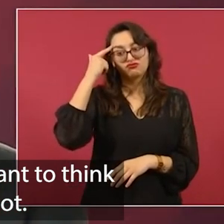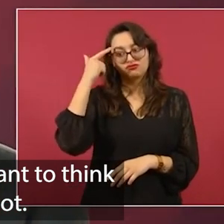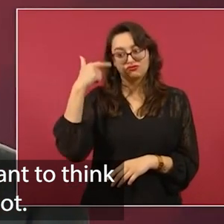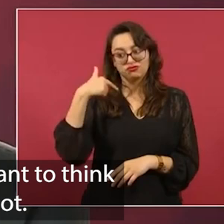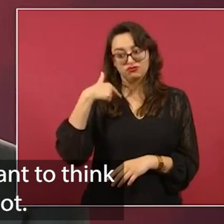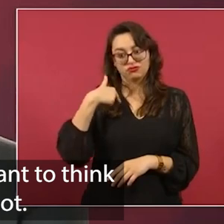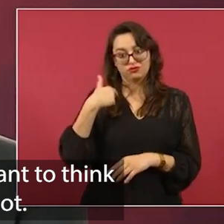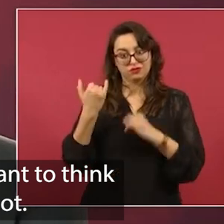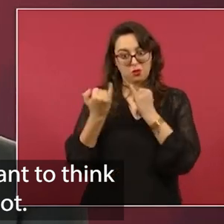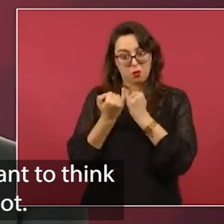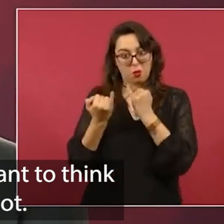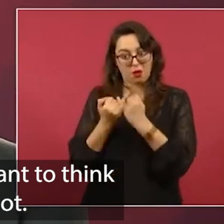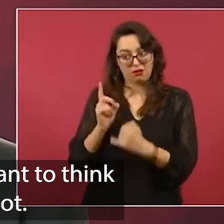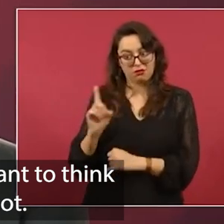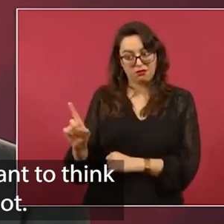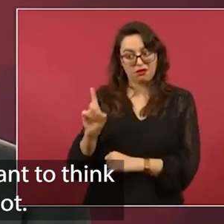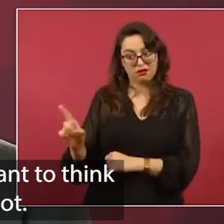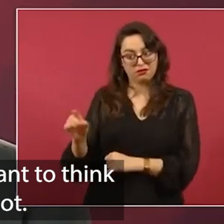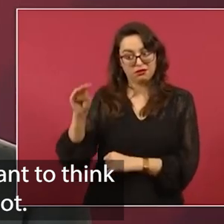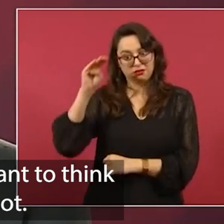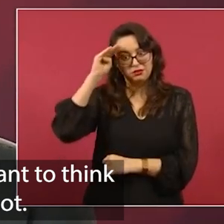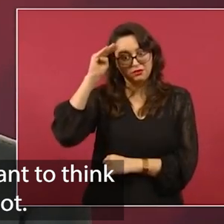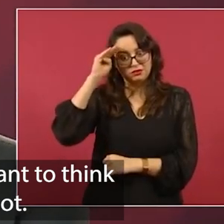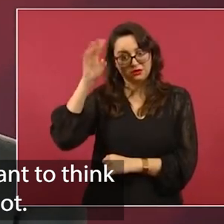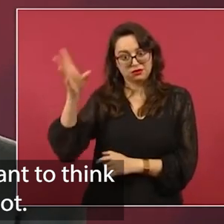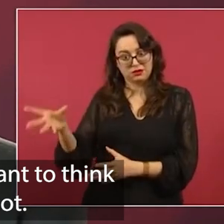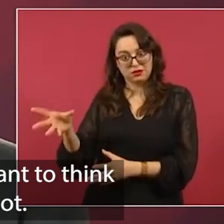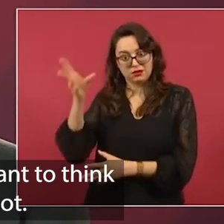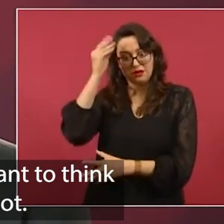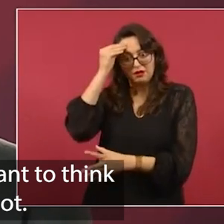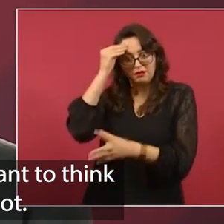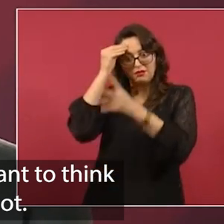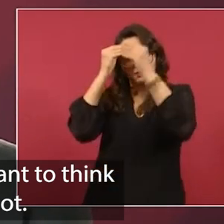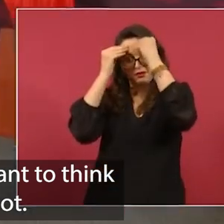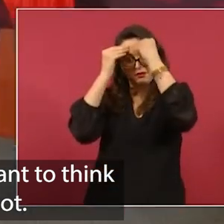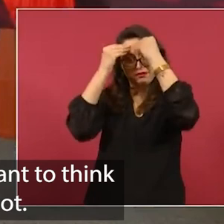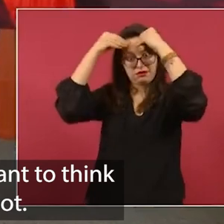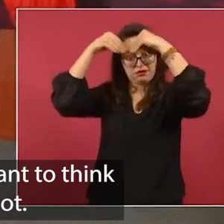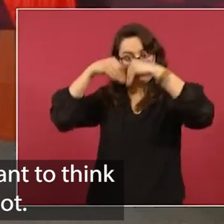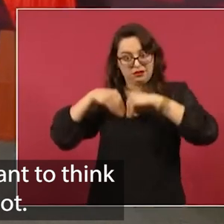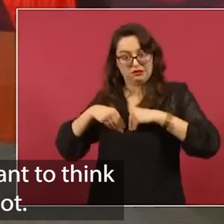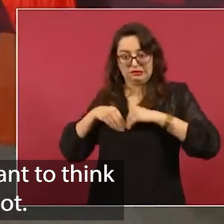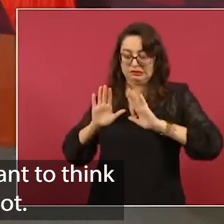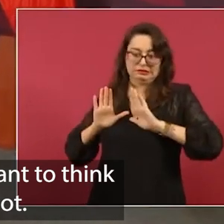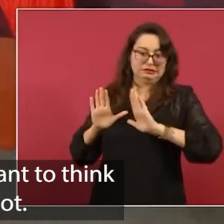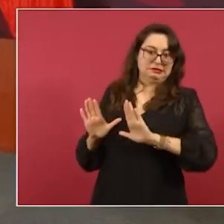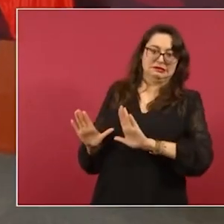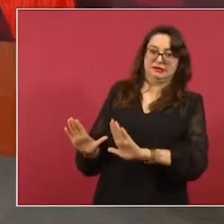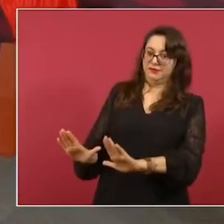piensan los conservadores. No, no, eso sí,